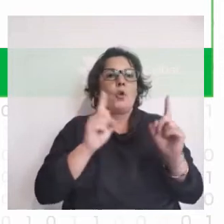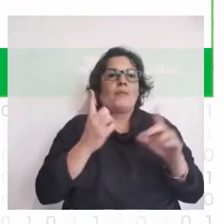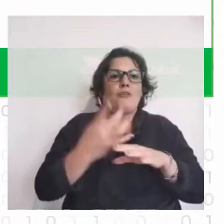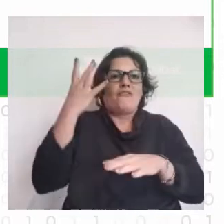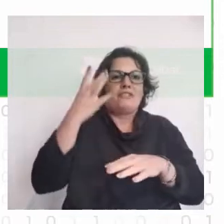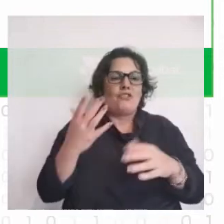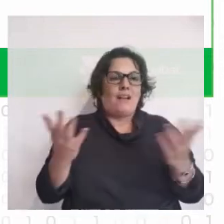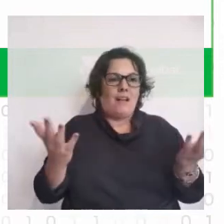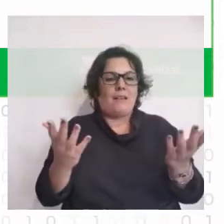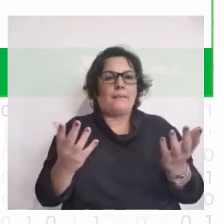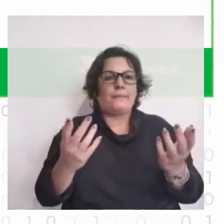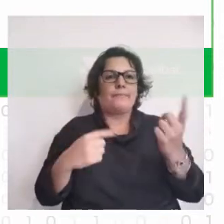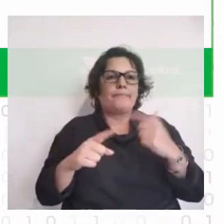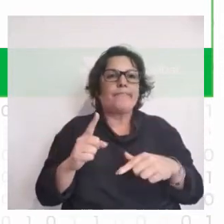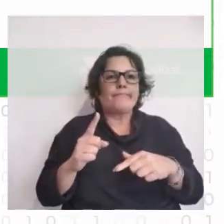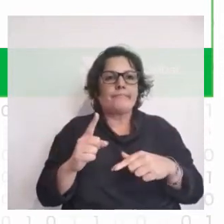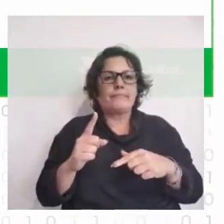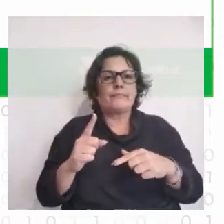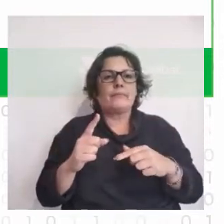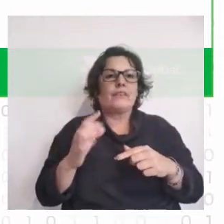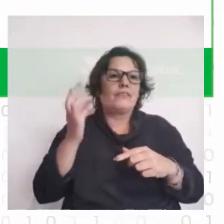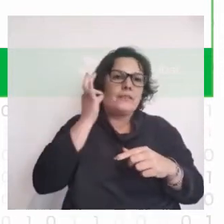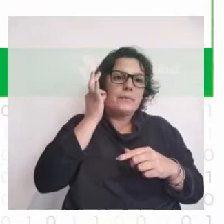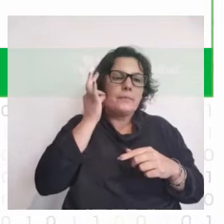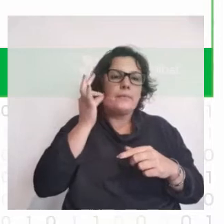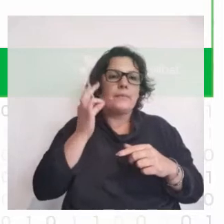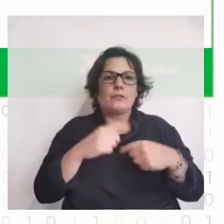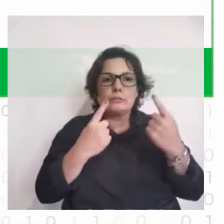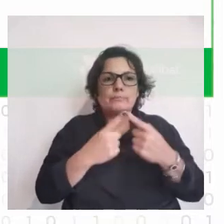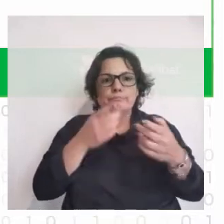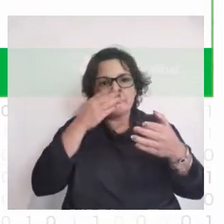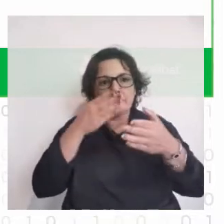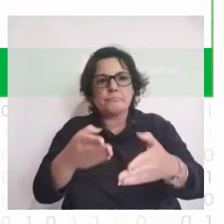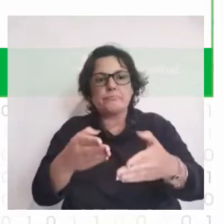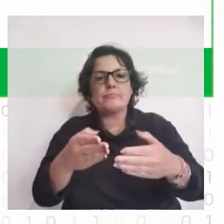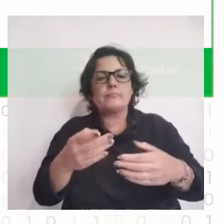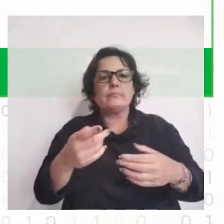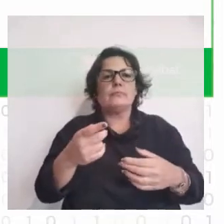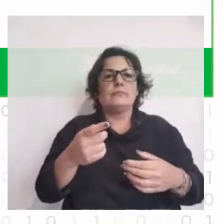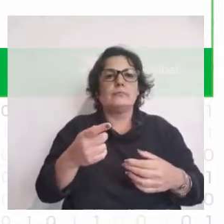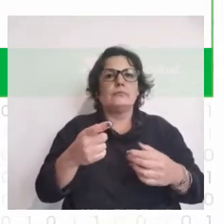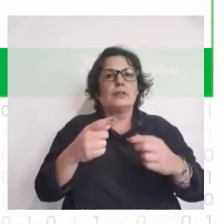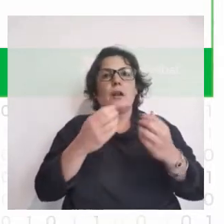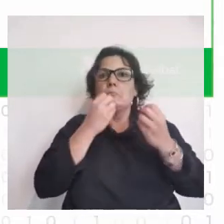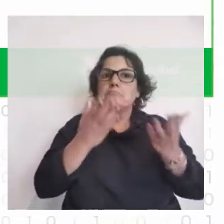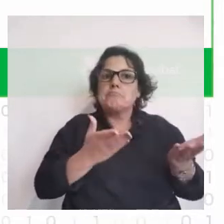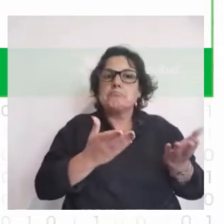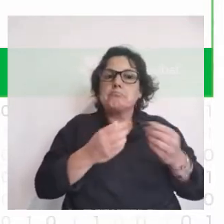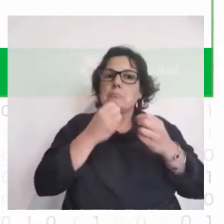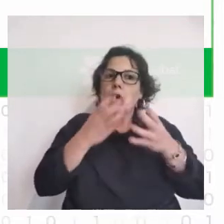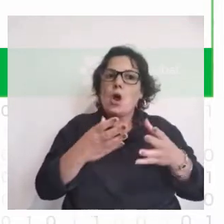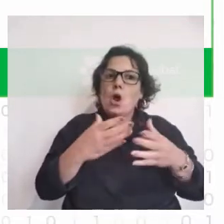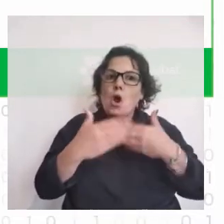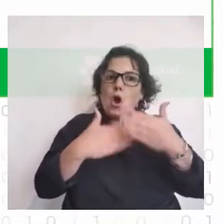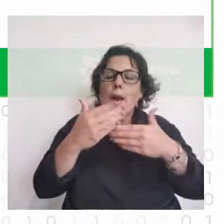el femenino, que es lo que nosotros estamos más vinculados, ha ido creciendo, aún sigue